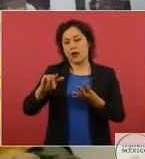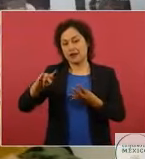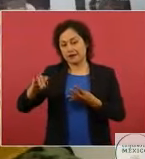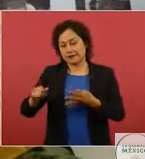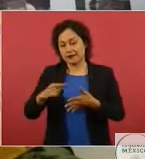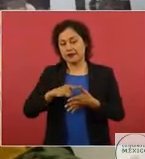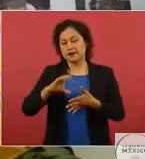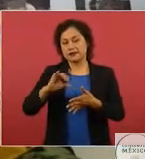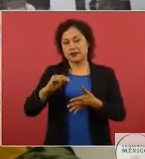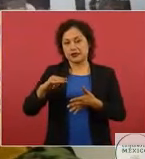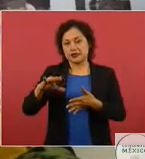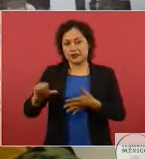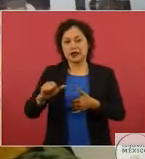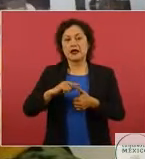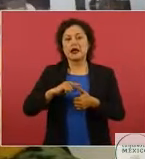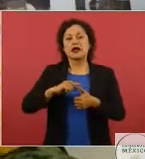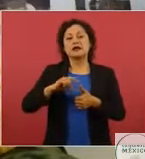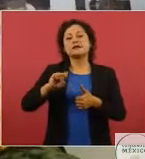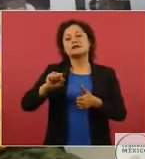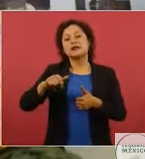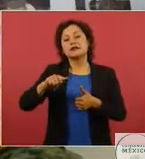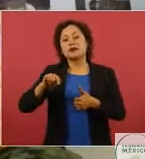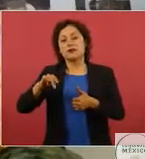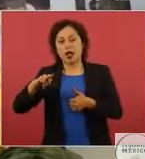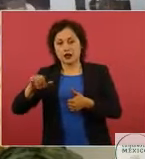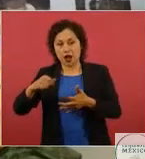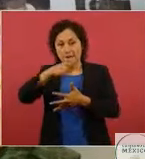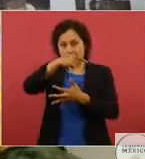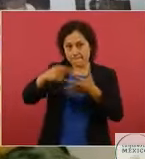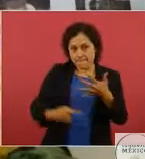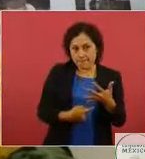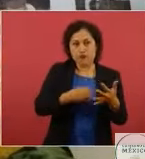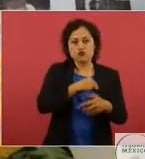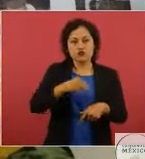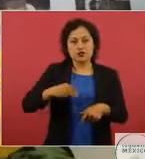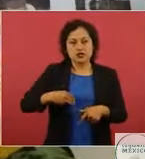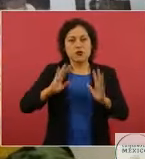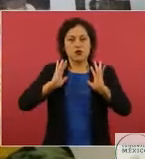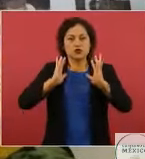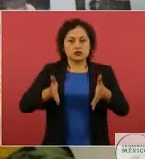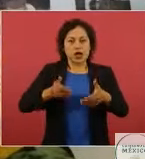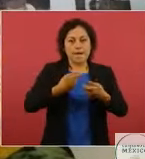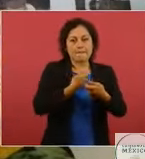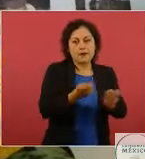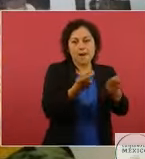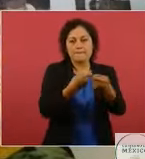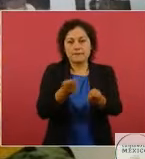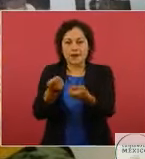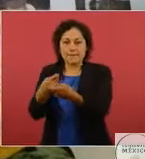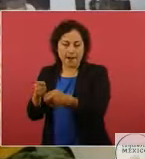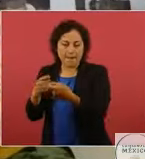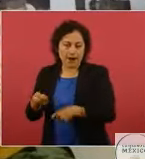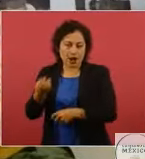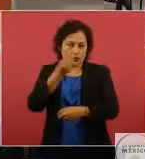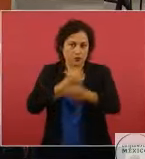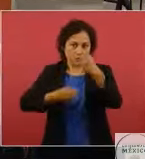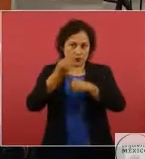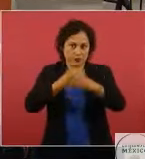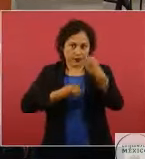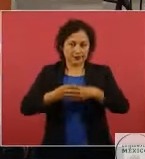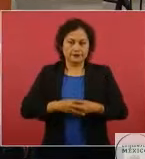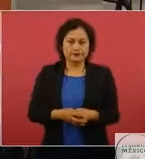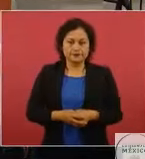Xanica y Santa María Huatulco. Tendremos el día de hoy, después de una coordinación